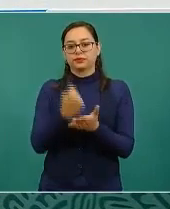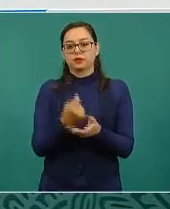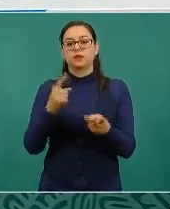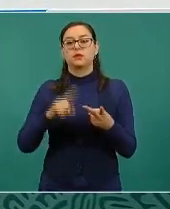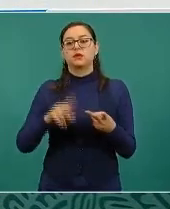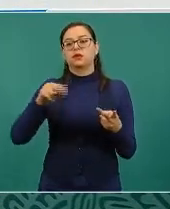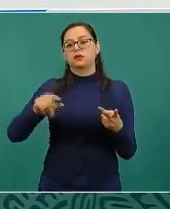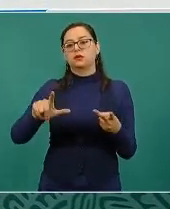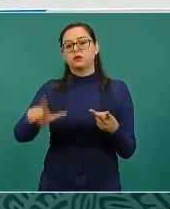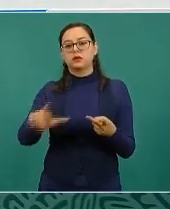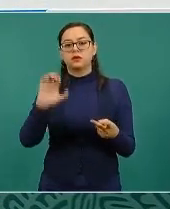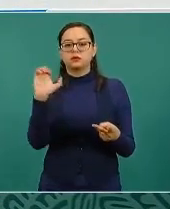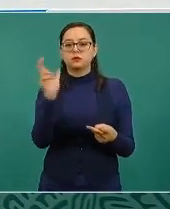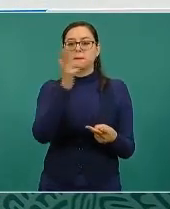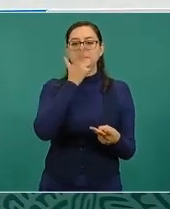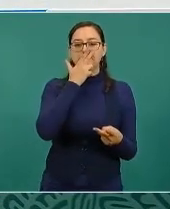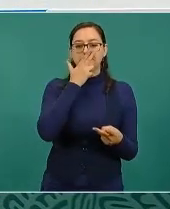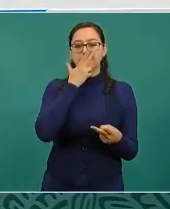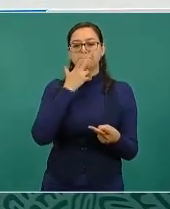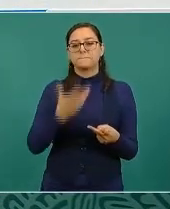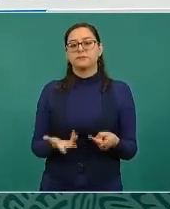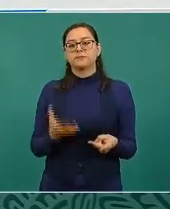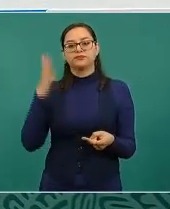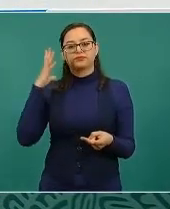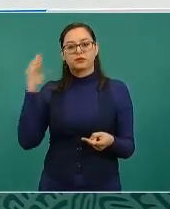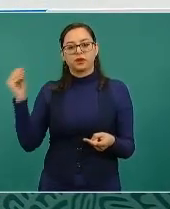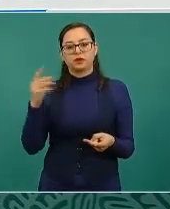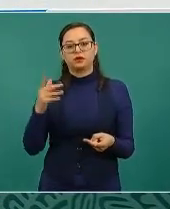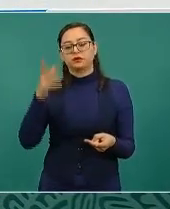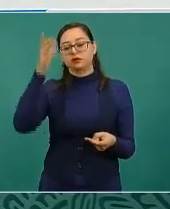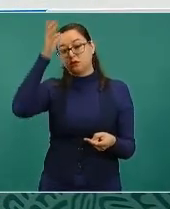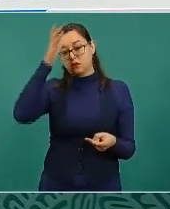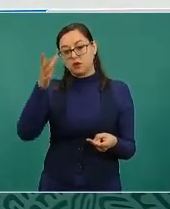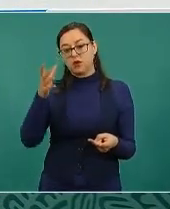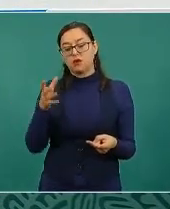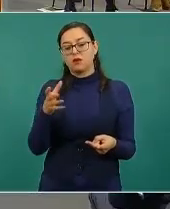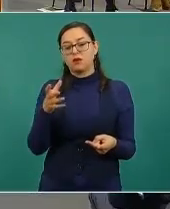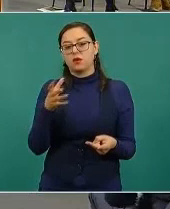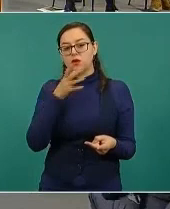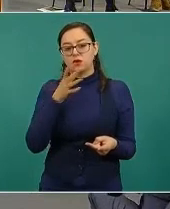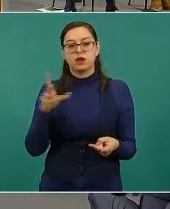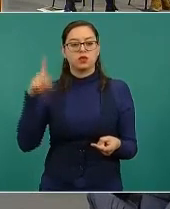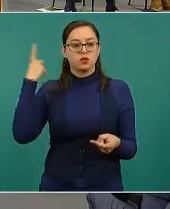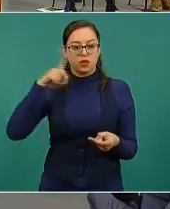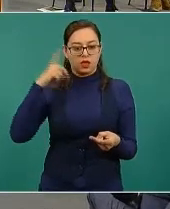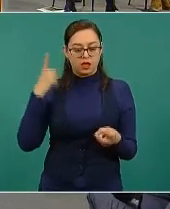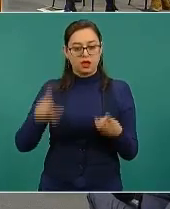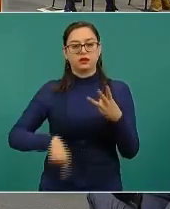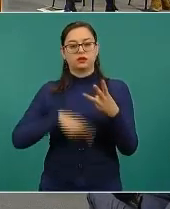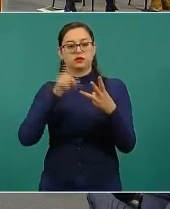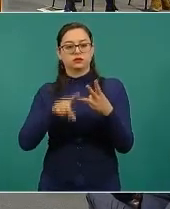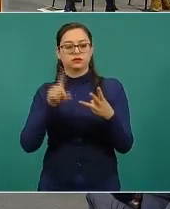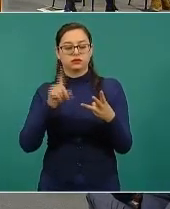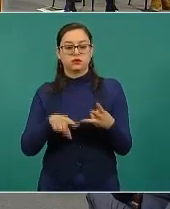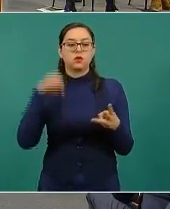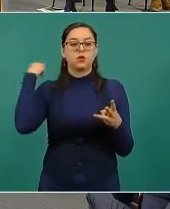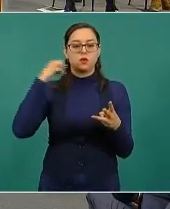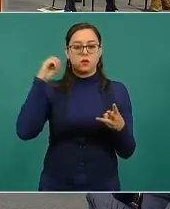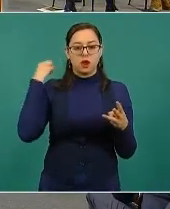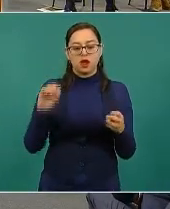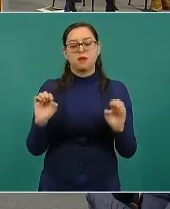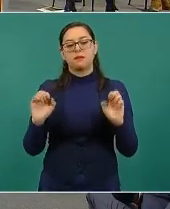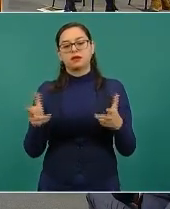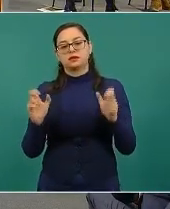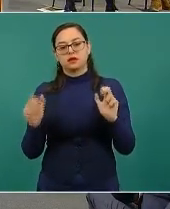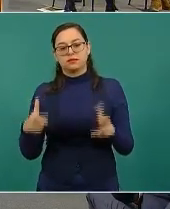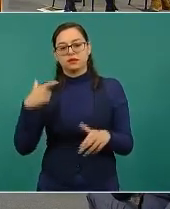Nuevo León, Chihuahua, Coahuila y Durango. La ruta 3, Oaxaca, Chiapas, Quintana Roo y